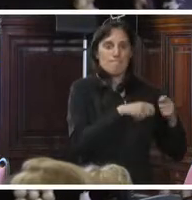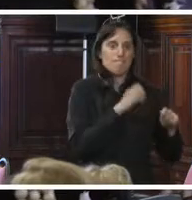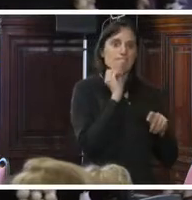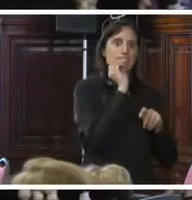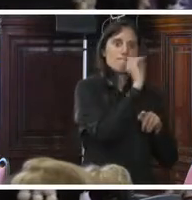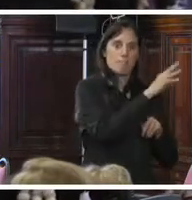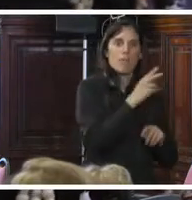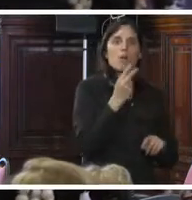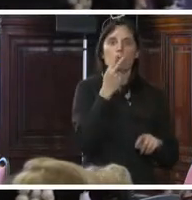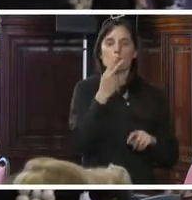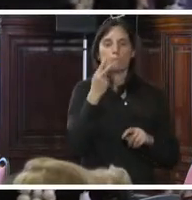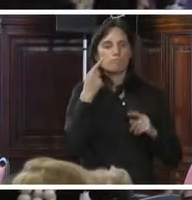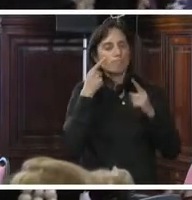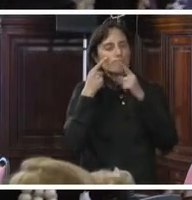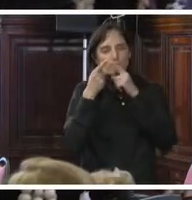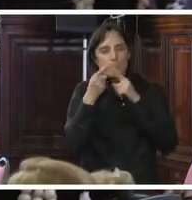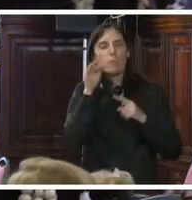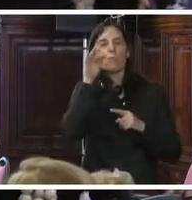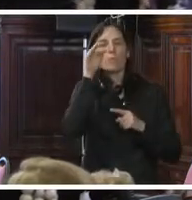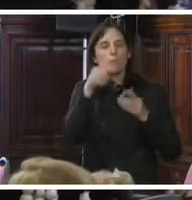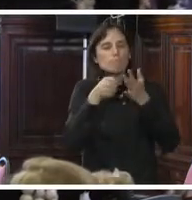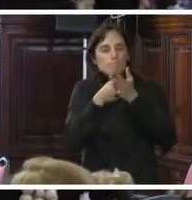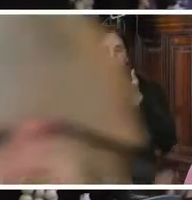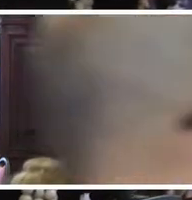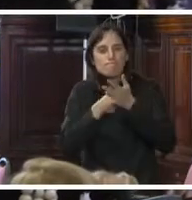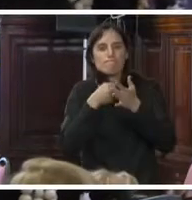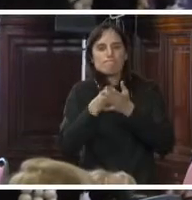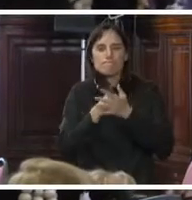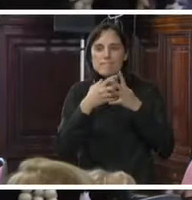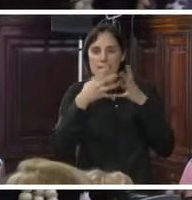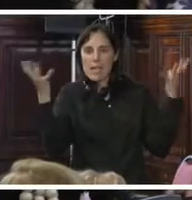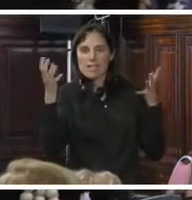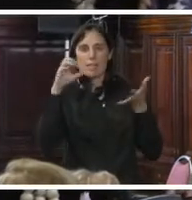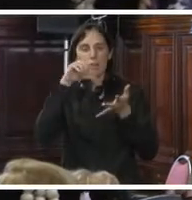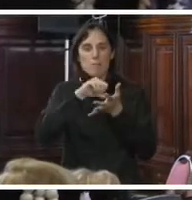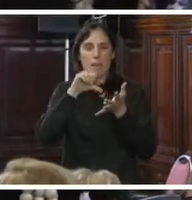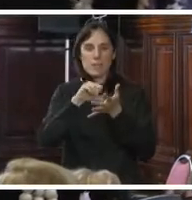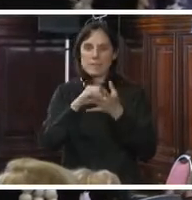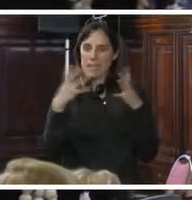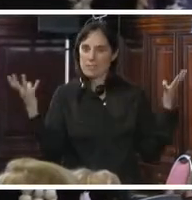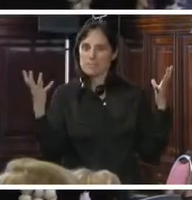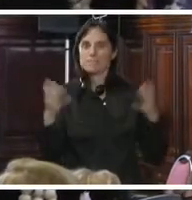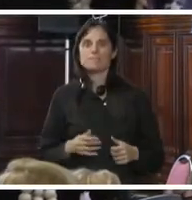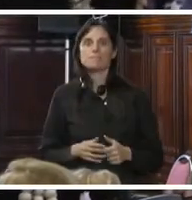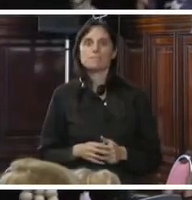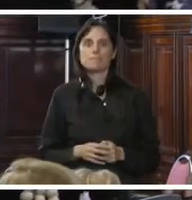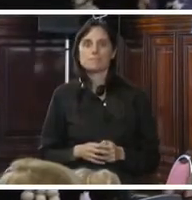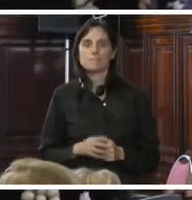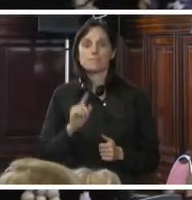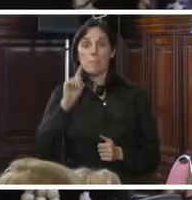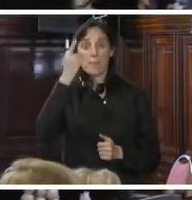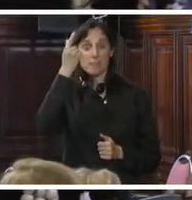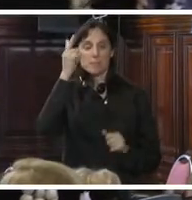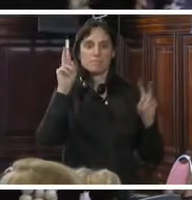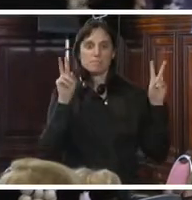dos grandes desafíos que enfrentan los países en este momento para enfrentar esta problemática. En primer